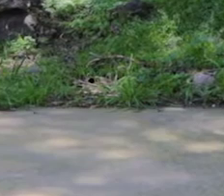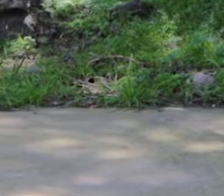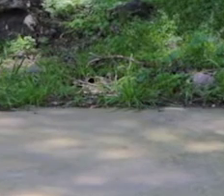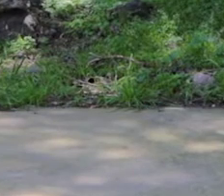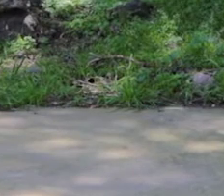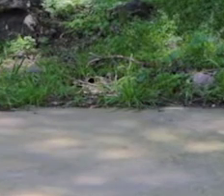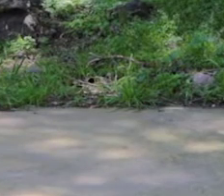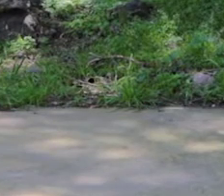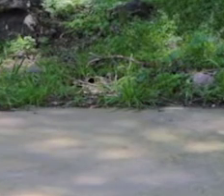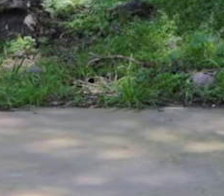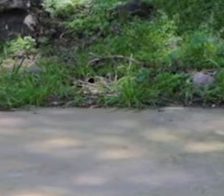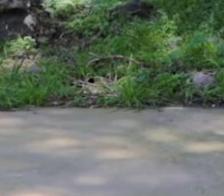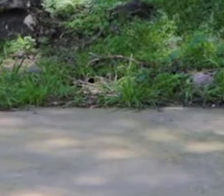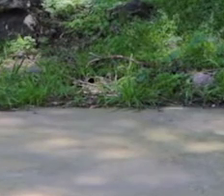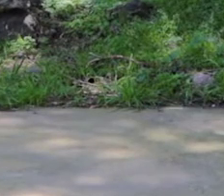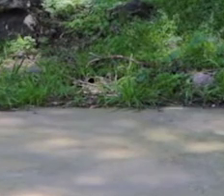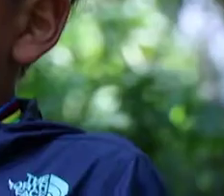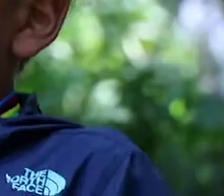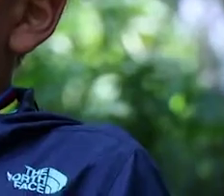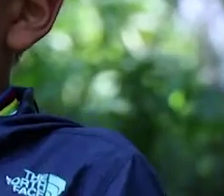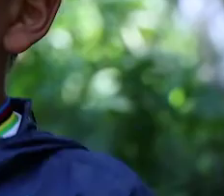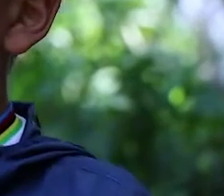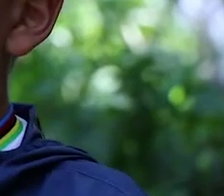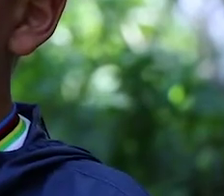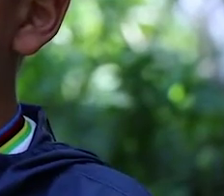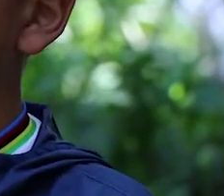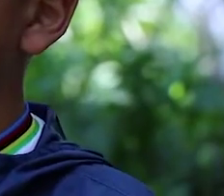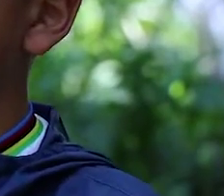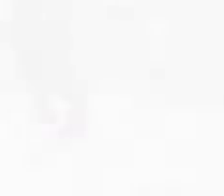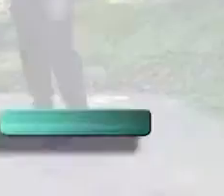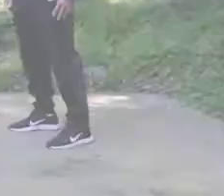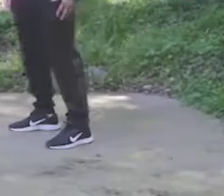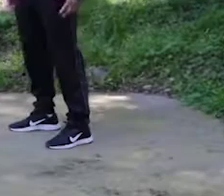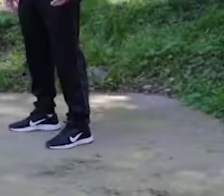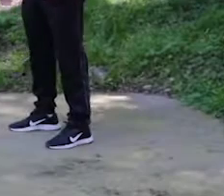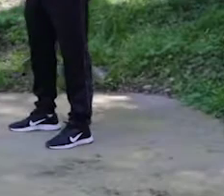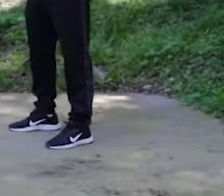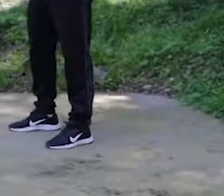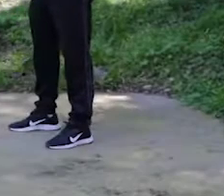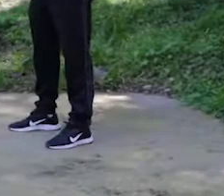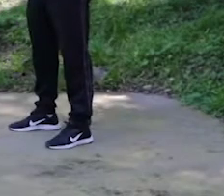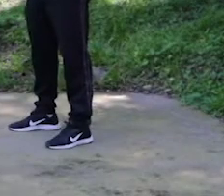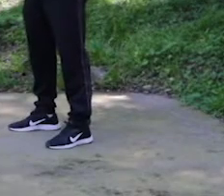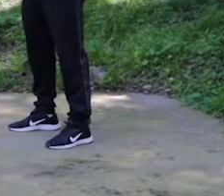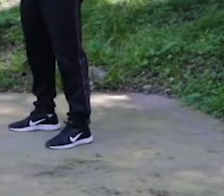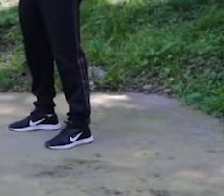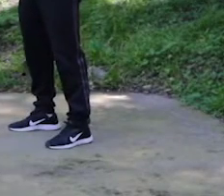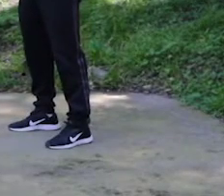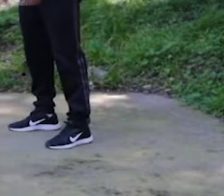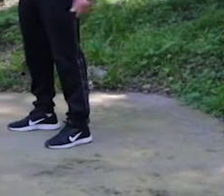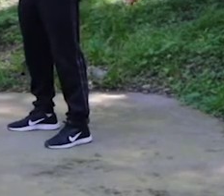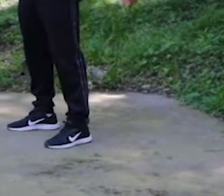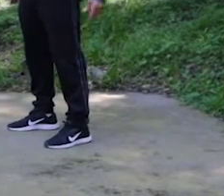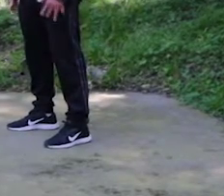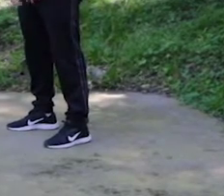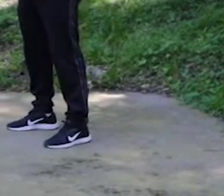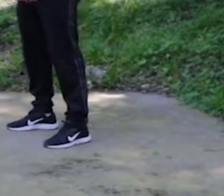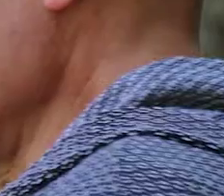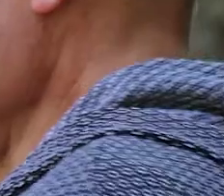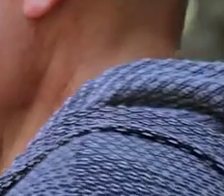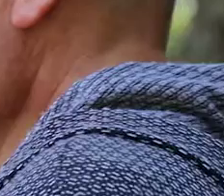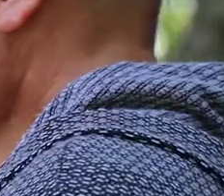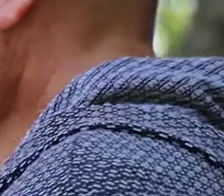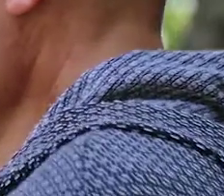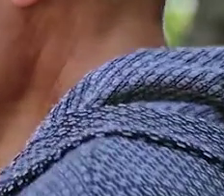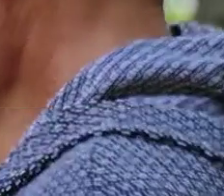descansar, respiramos, respiramos. Ahora, en esta ocasión vamos a trabajar un poco de hombros.